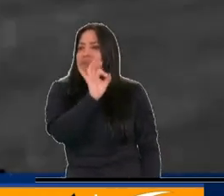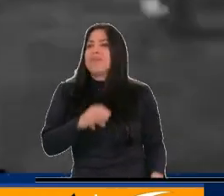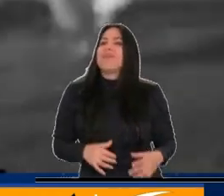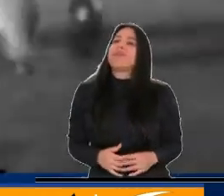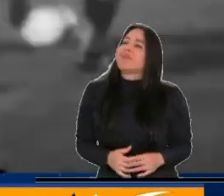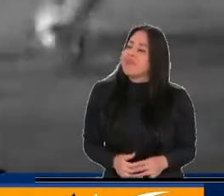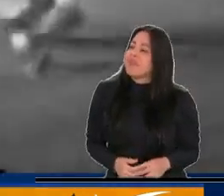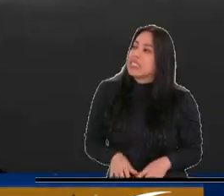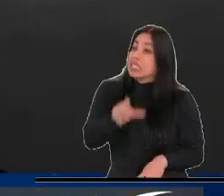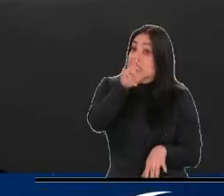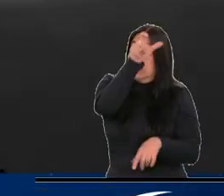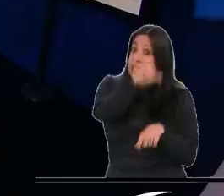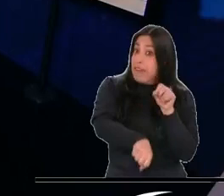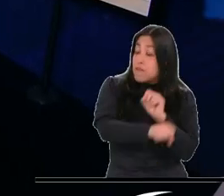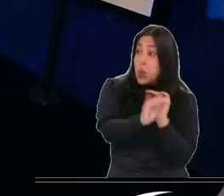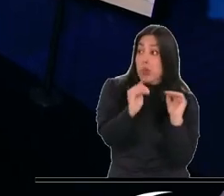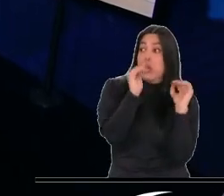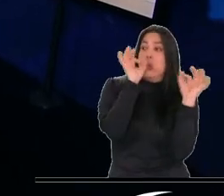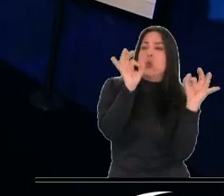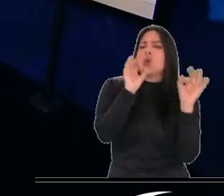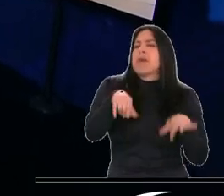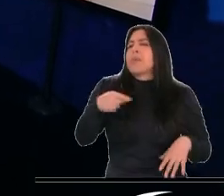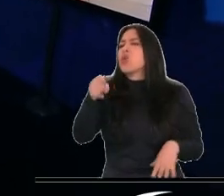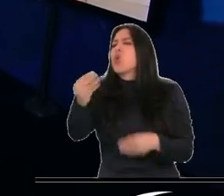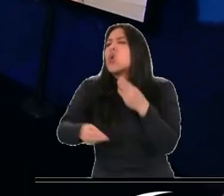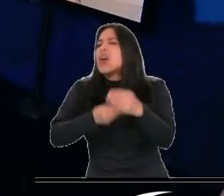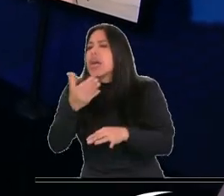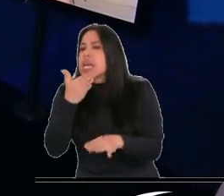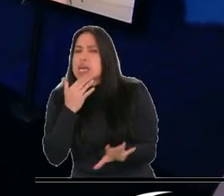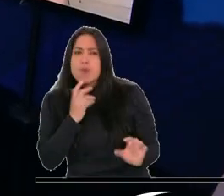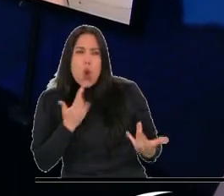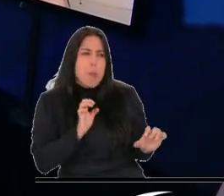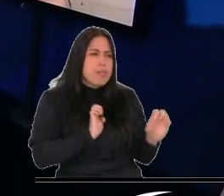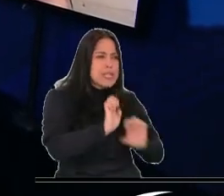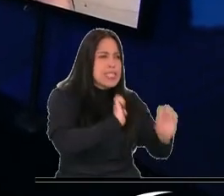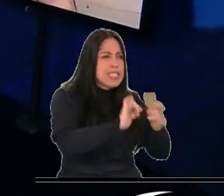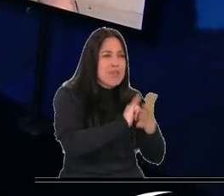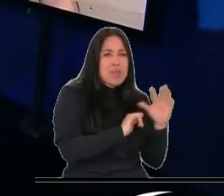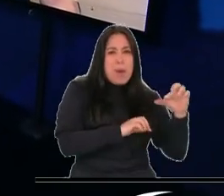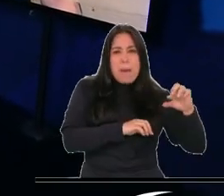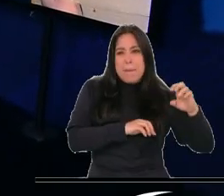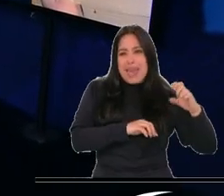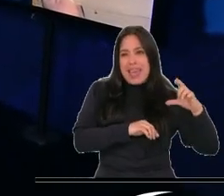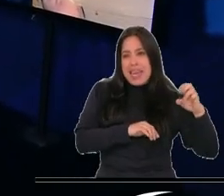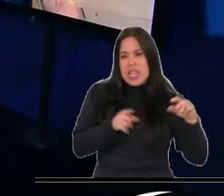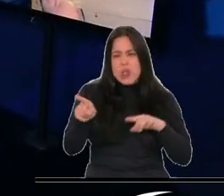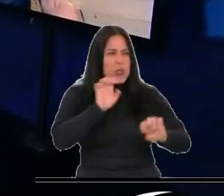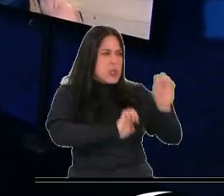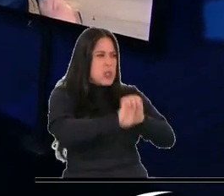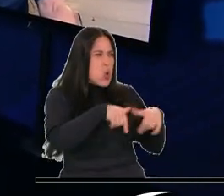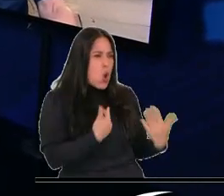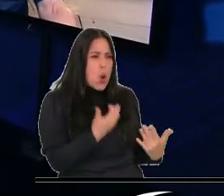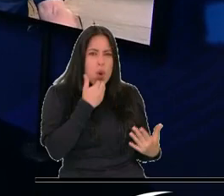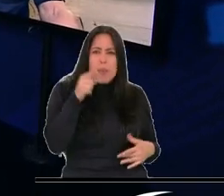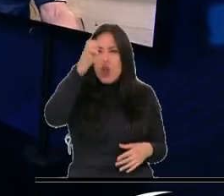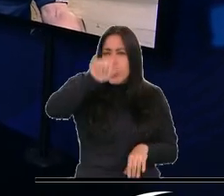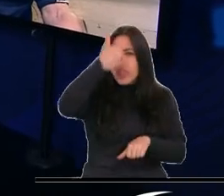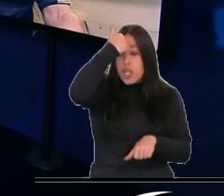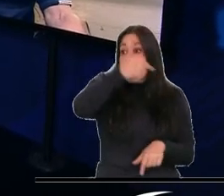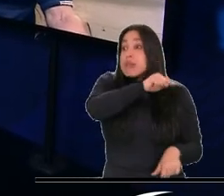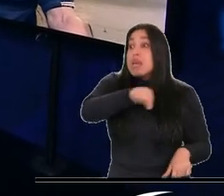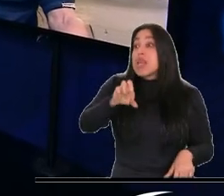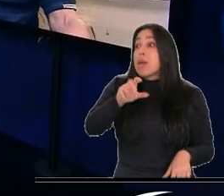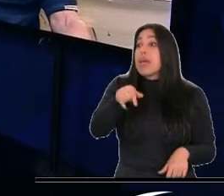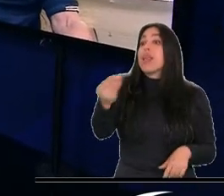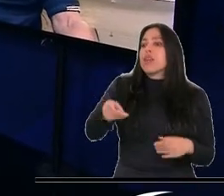definitivamente un gran jugador, pero ¿qué había que hacer para marcar a Pelé? ¿Cuáles eran las indicaciones precisamente cuando le decían, es que viene Pelé? Y